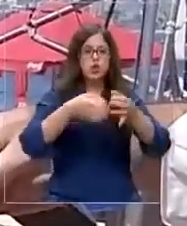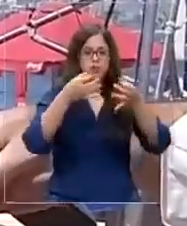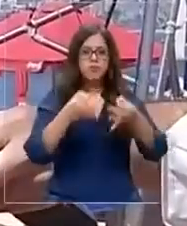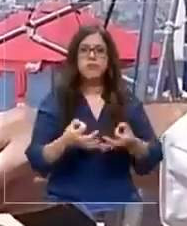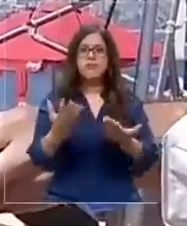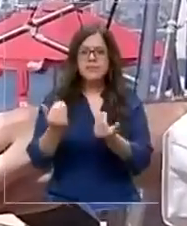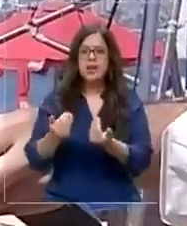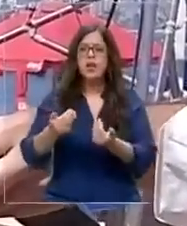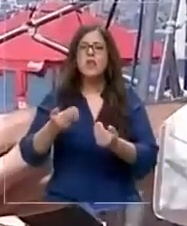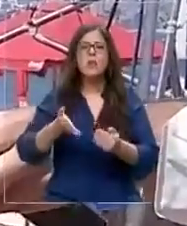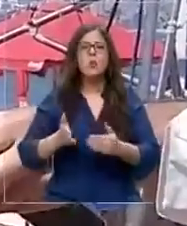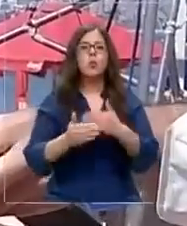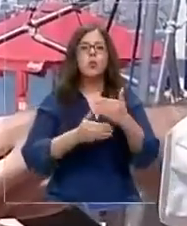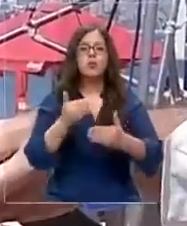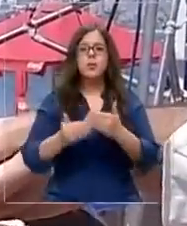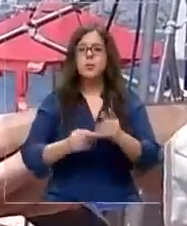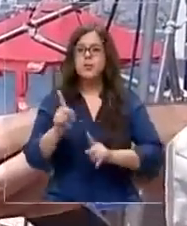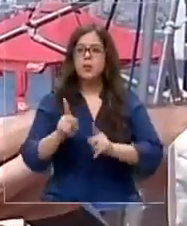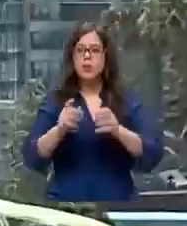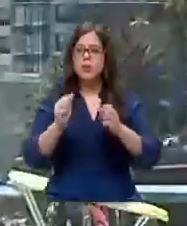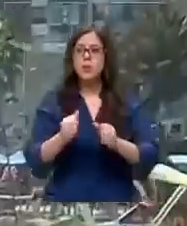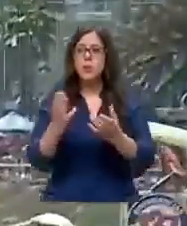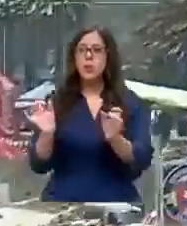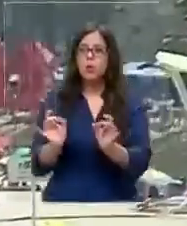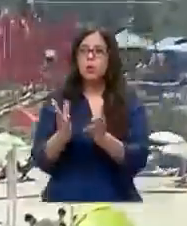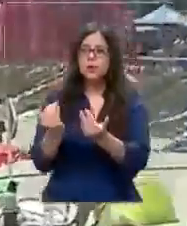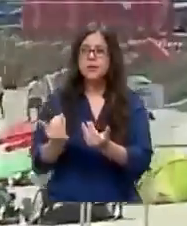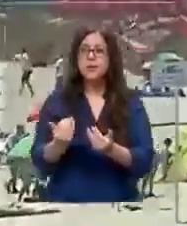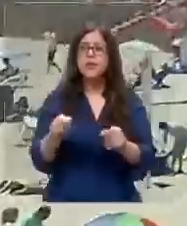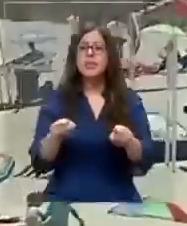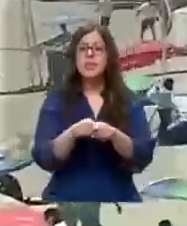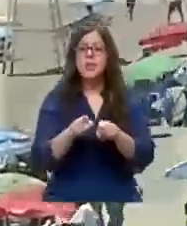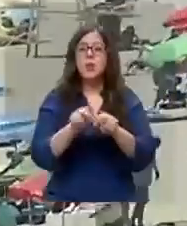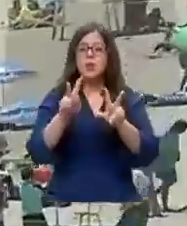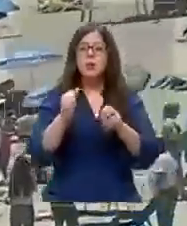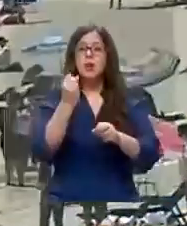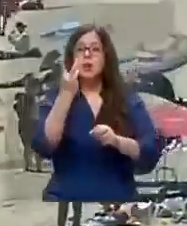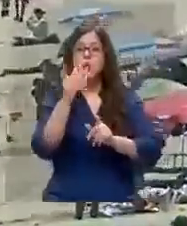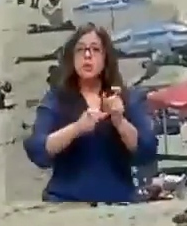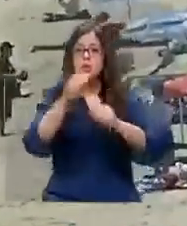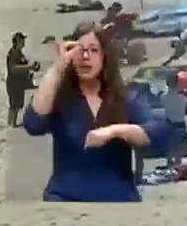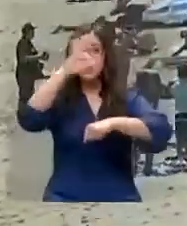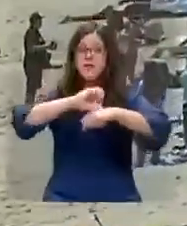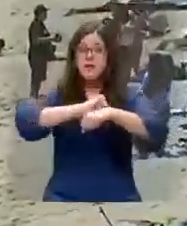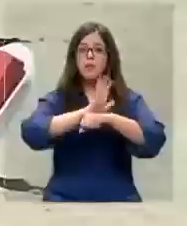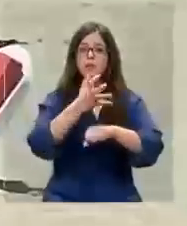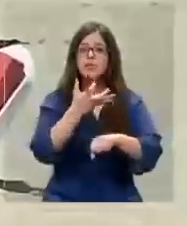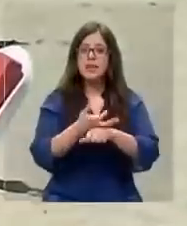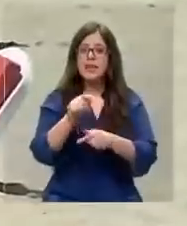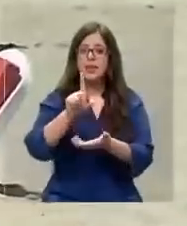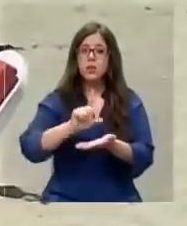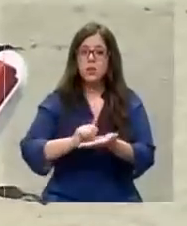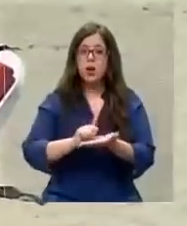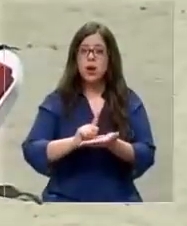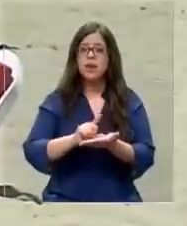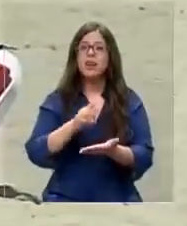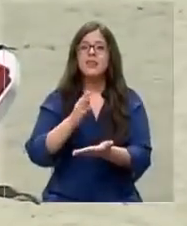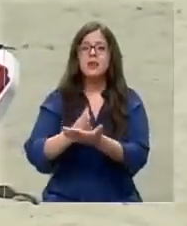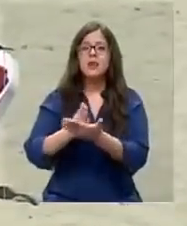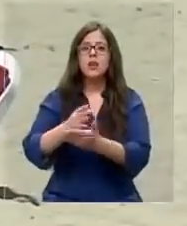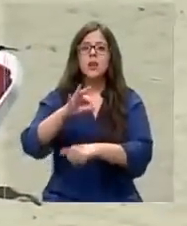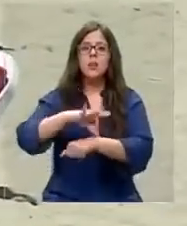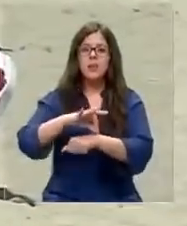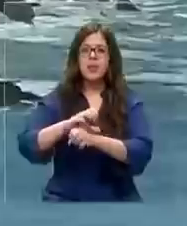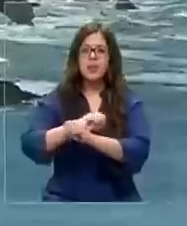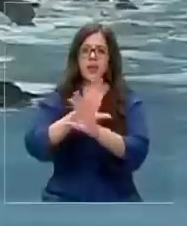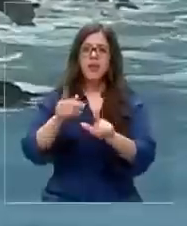y seguiremos implementando aquellas que se puedan requerir. De igual forma, ante el alto número de contagios que se han registrado en la zona, desde el colegio médico